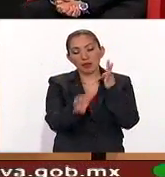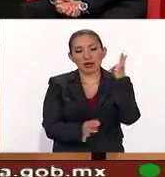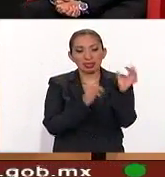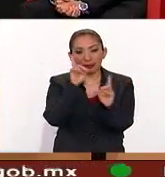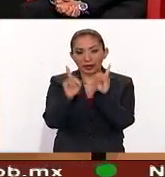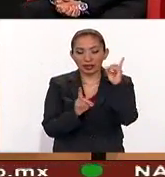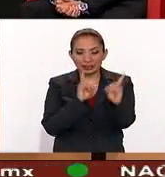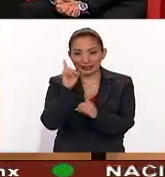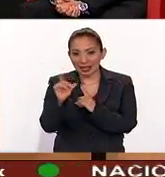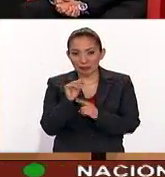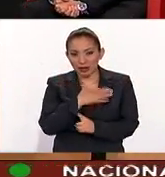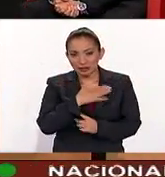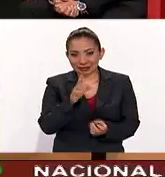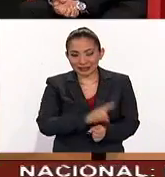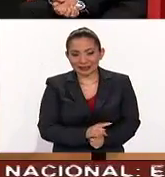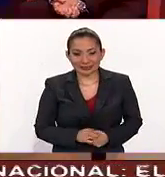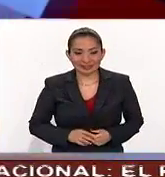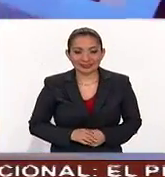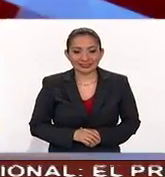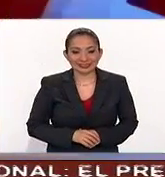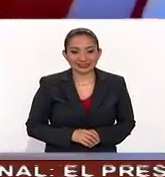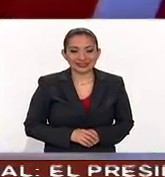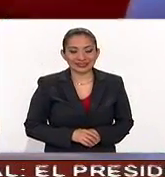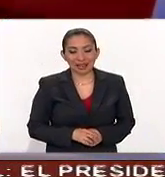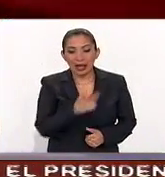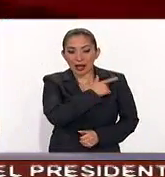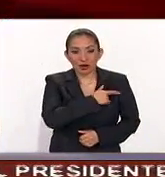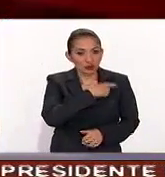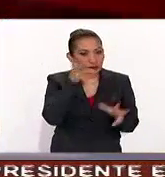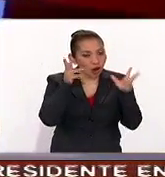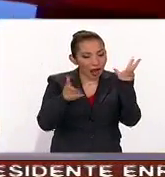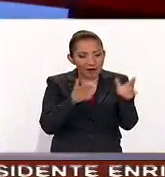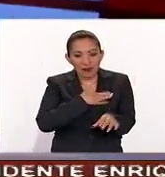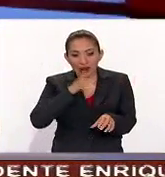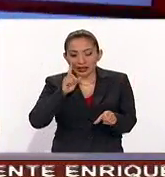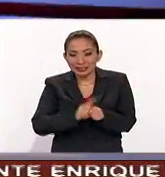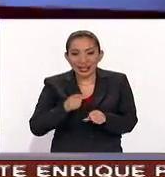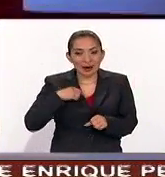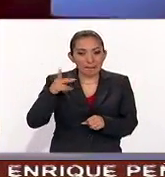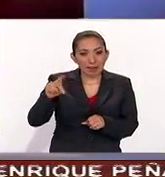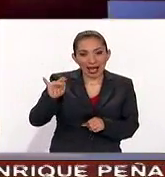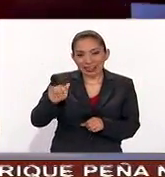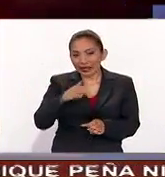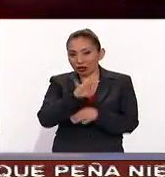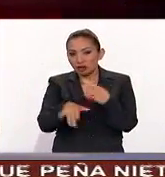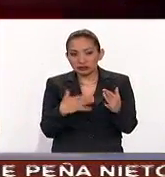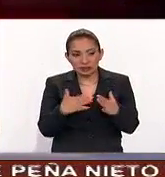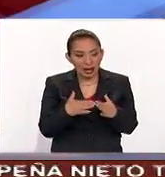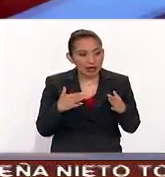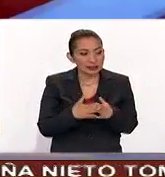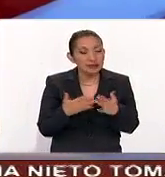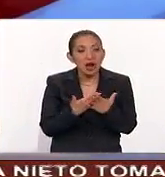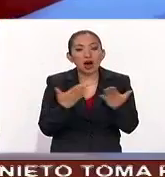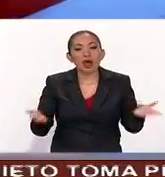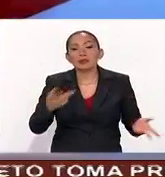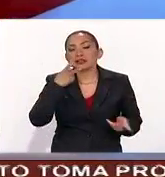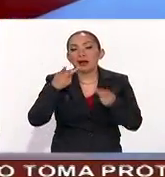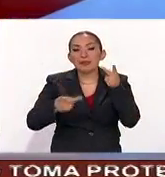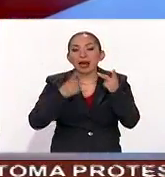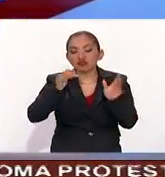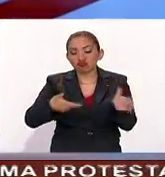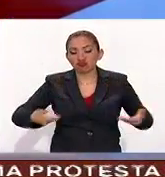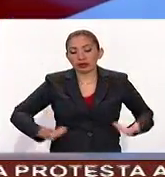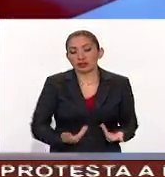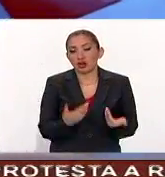deportiva Daniel muy buenos días qué gusto saludarte Omar muy buenos días buenos días a todos en casa vamos a hablar de la presentación